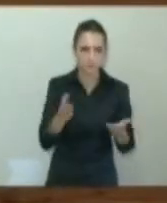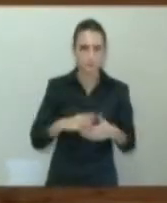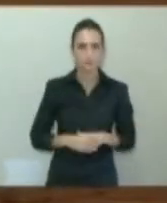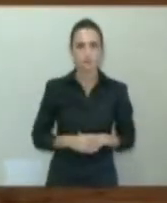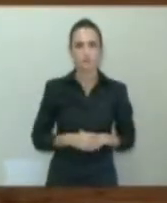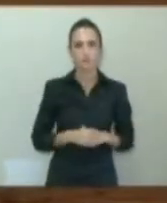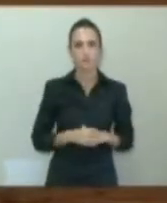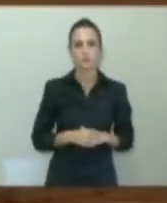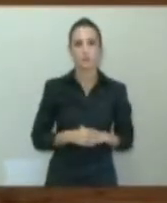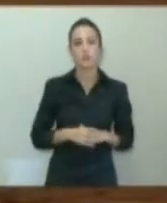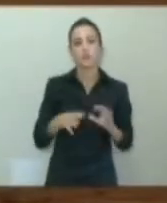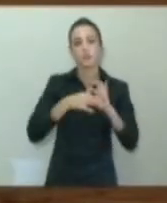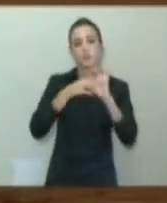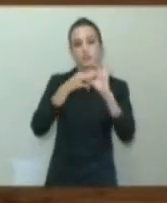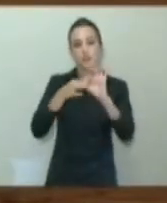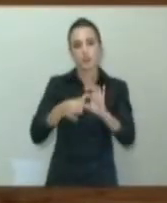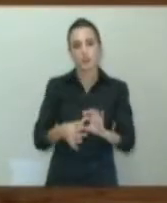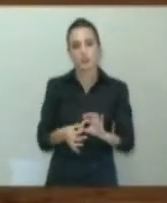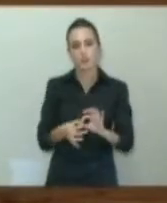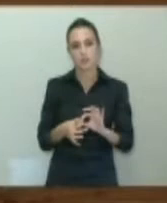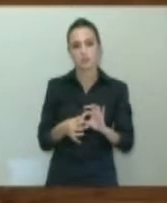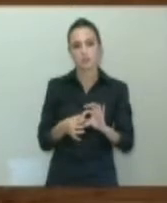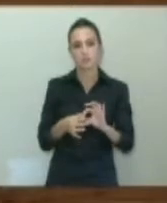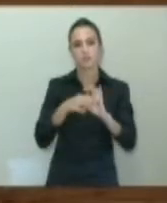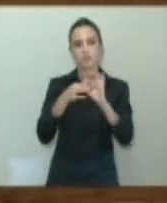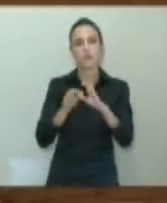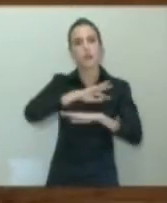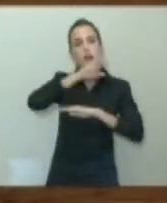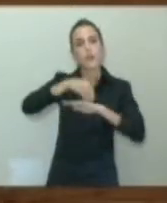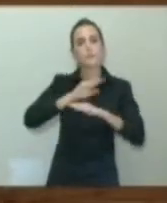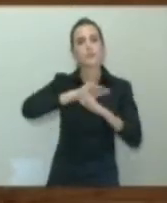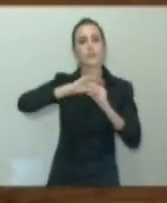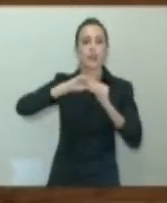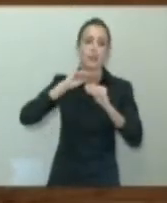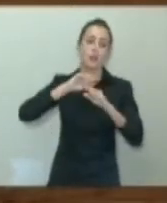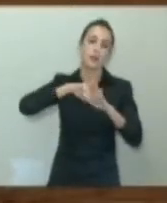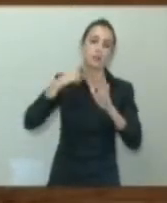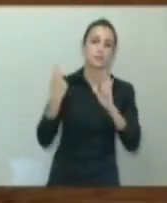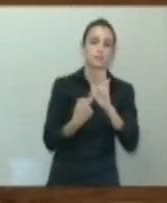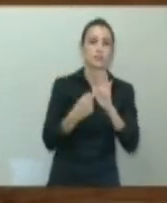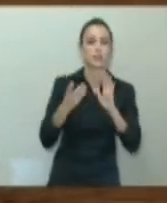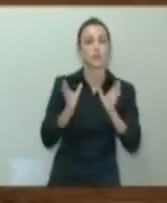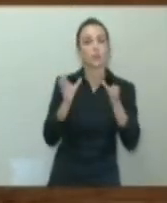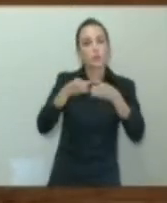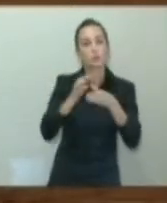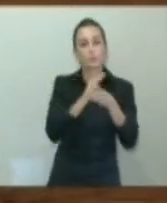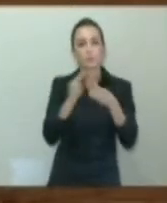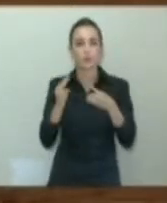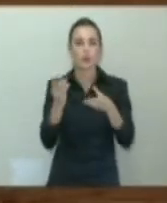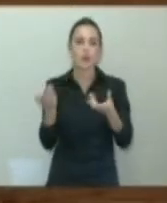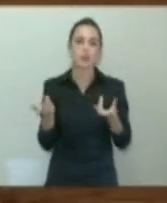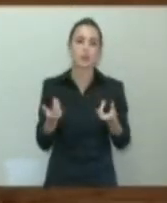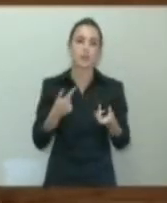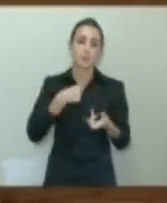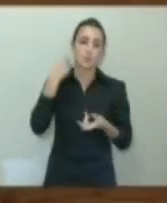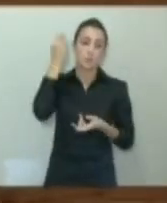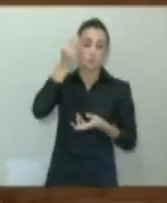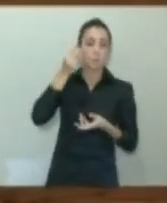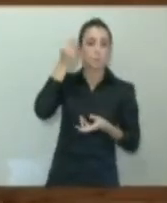a la enmienda a totalidad del Partido Popular, creo que queda